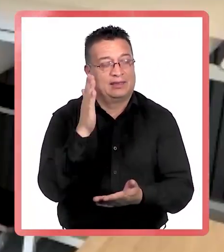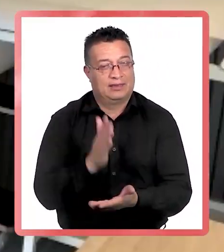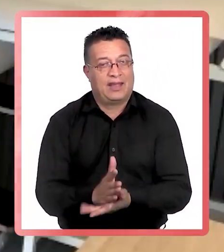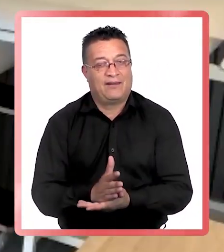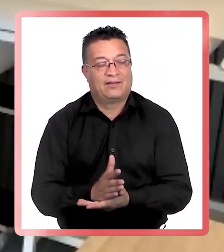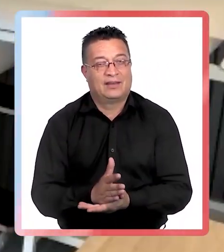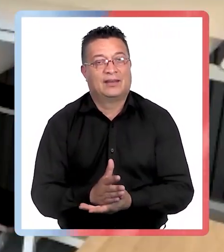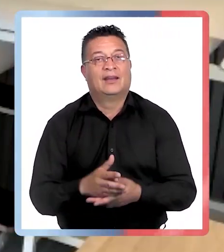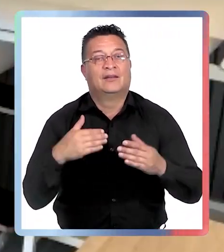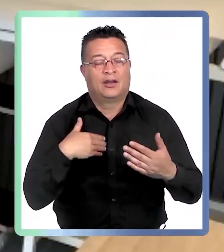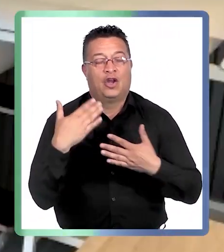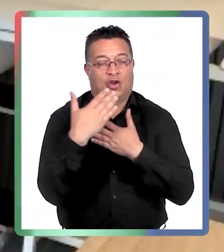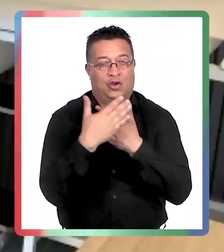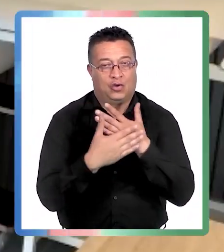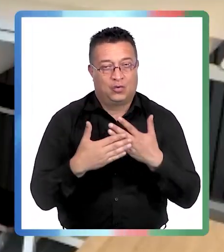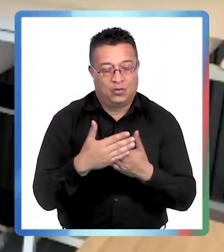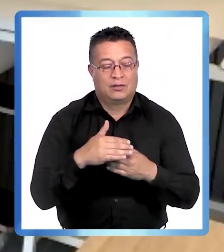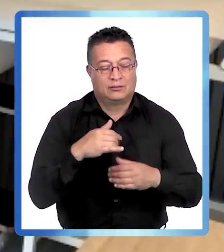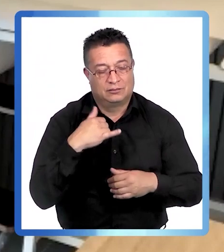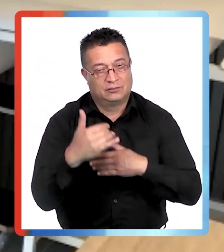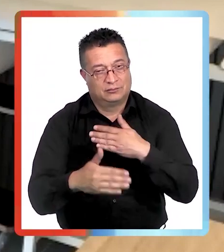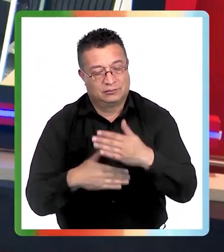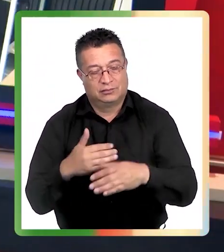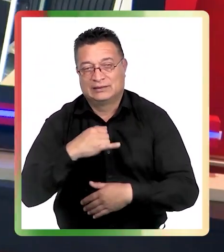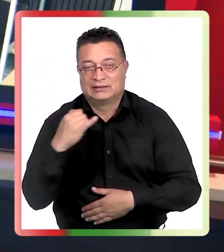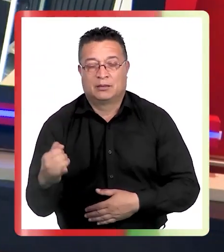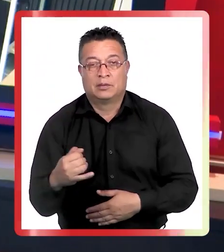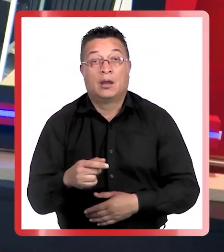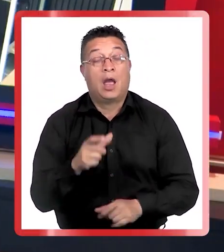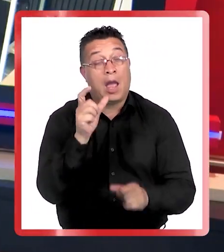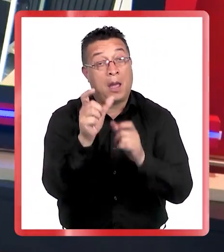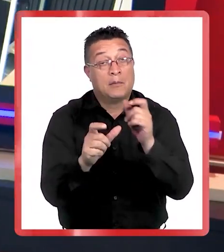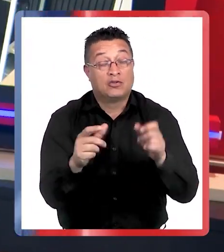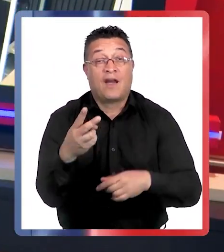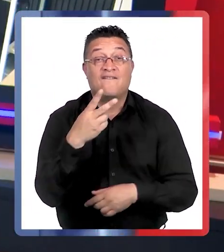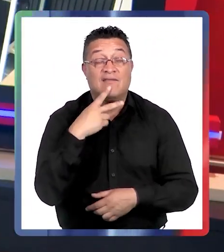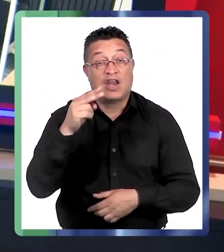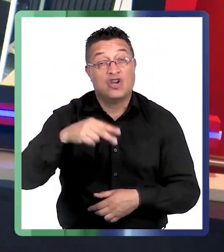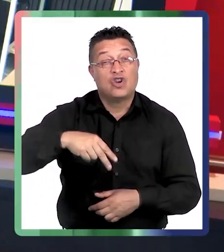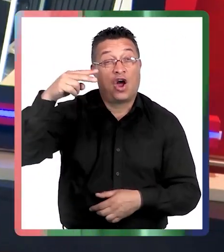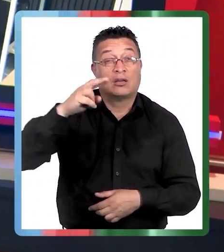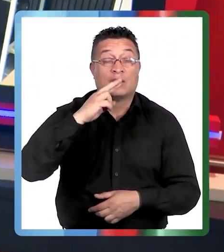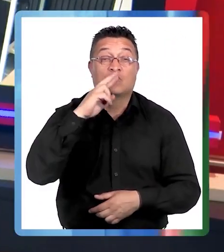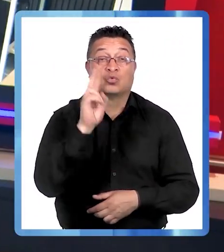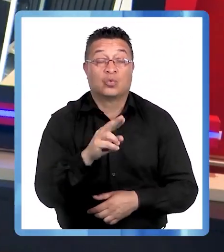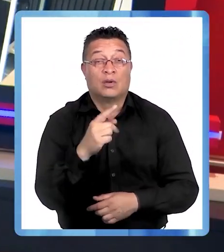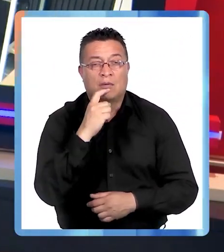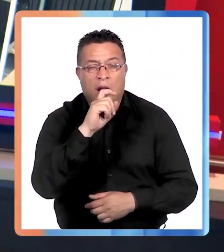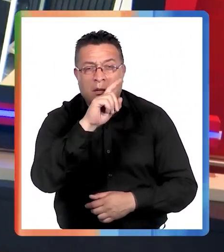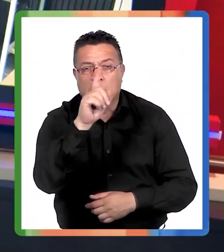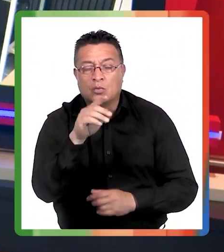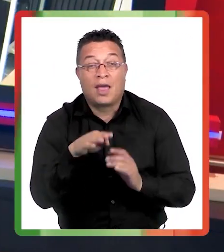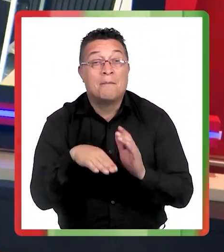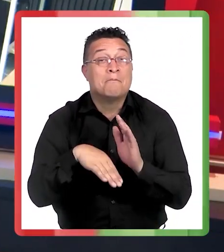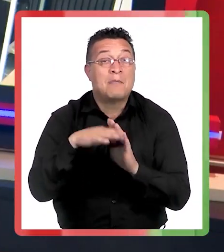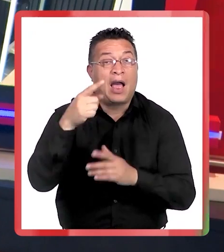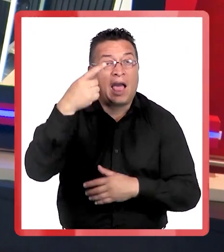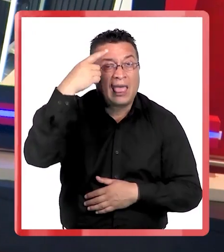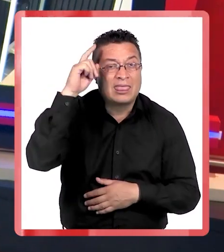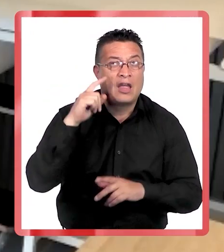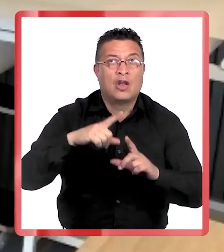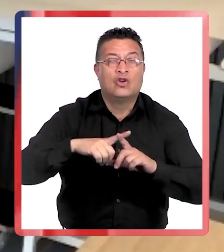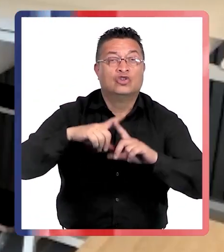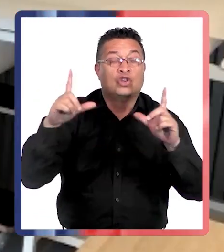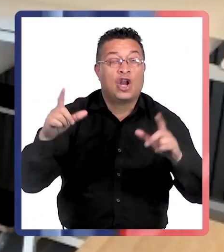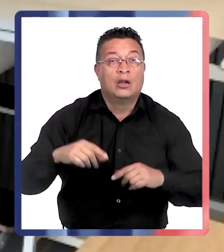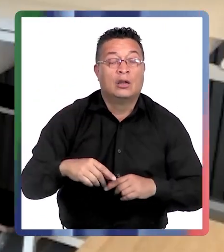cuidar una vez que uno ya tiene el problema. Ahora, la gente que vive en el norte, en el sur, se estará preguntando, ¿dónde es más dañino exponerse